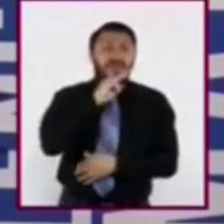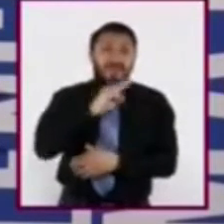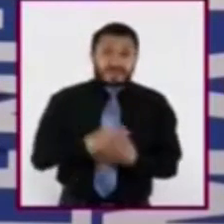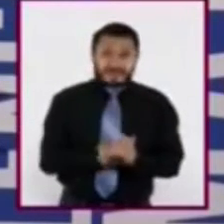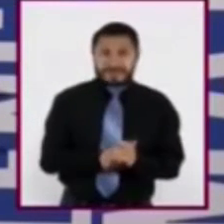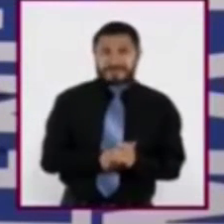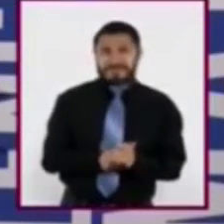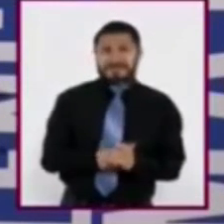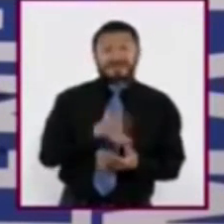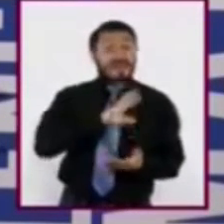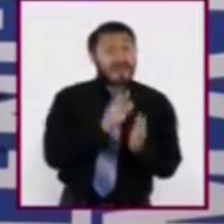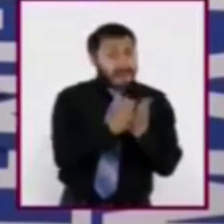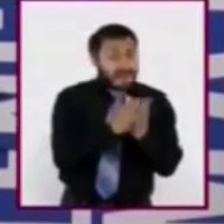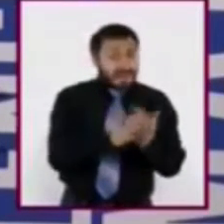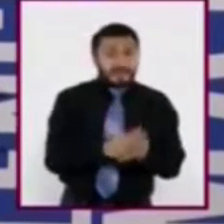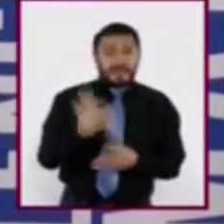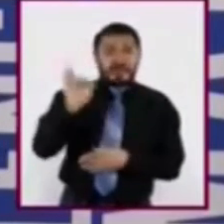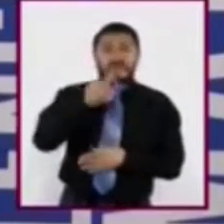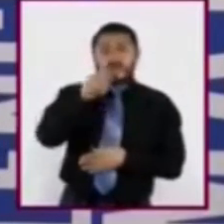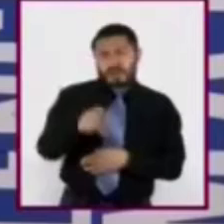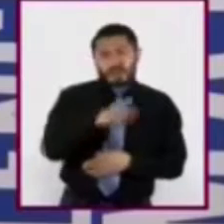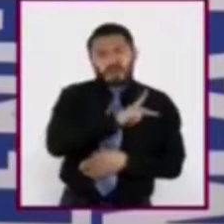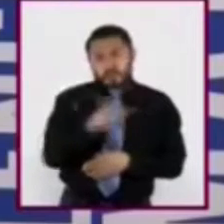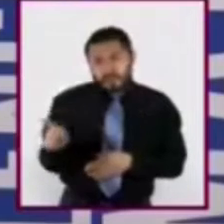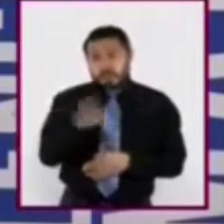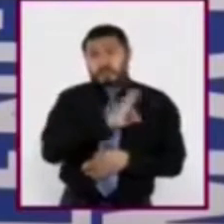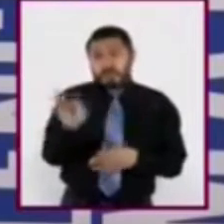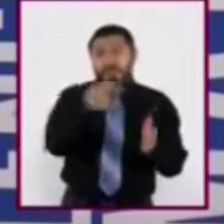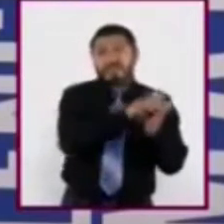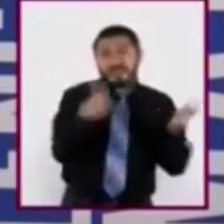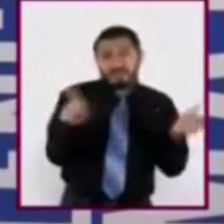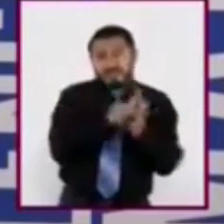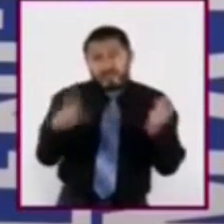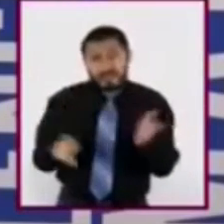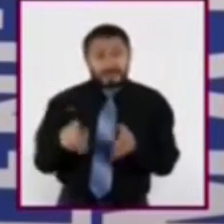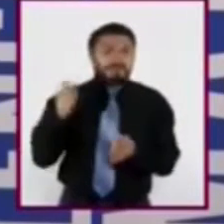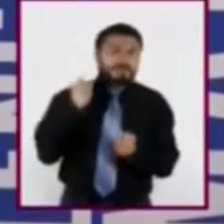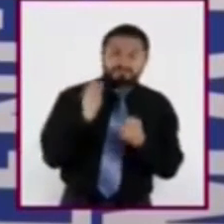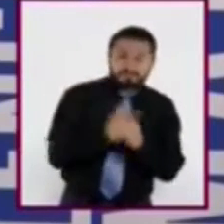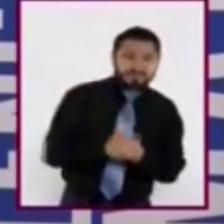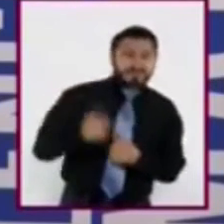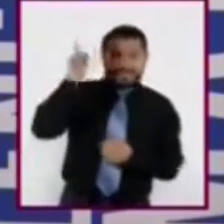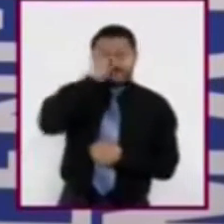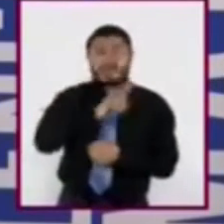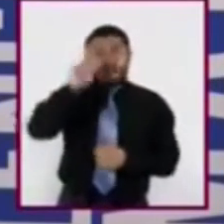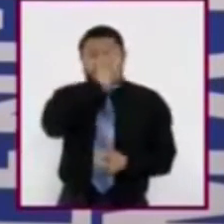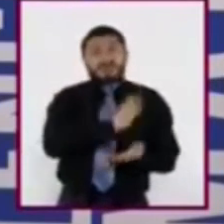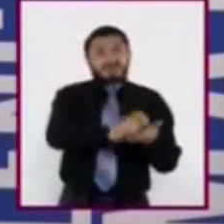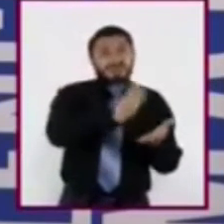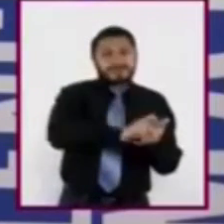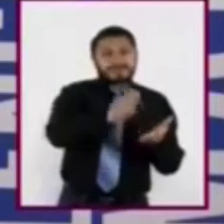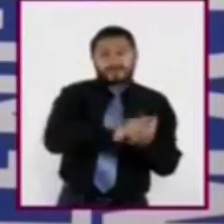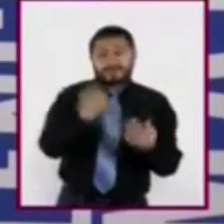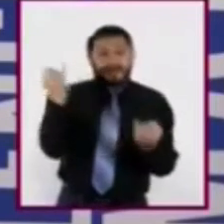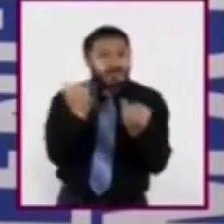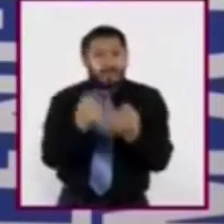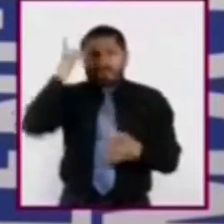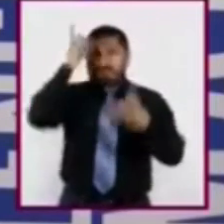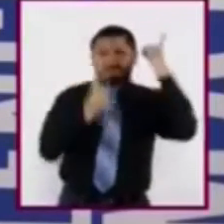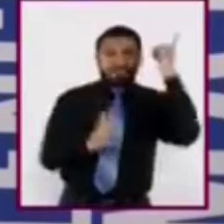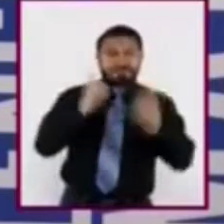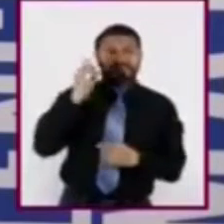Si te es posible, notas periodísticas y reportajes. Les recomiendo tomar notas, así como registrar las dudas,